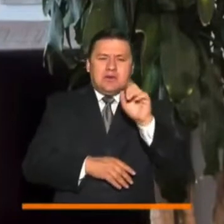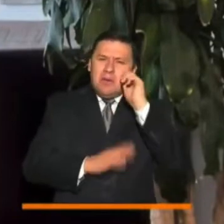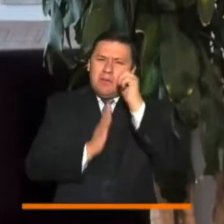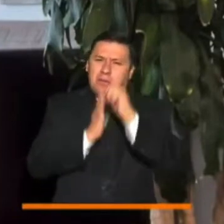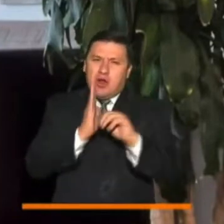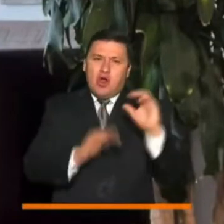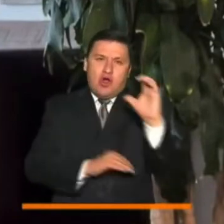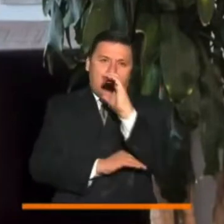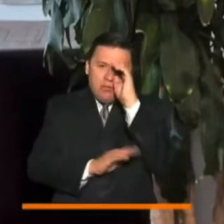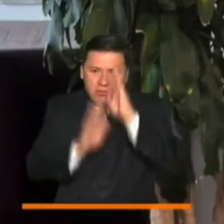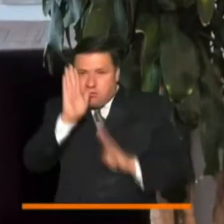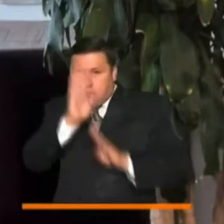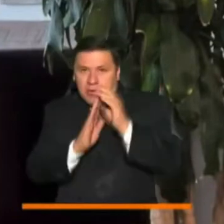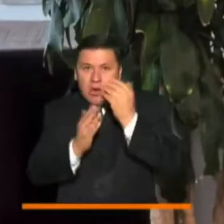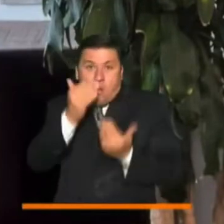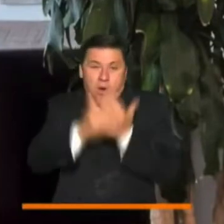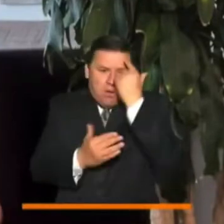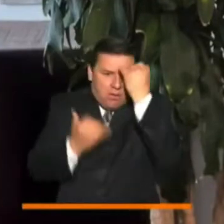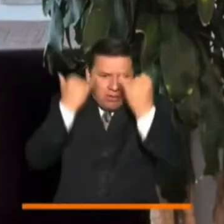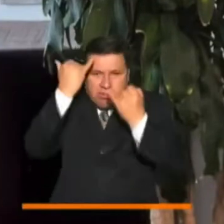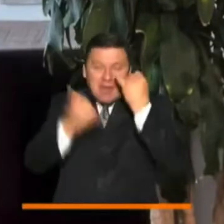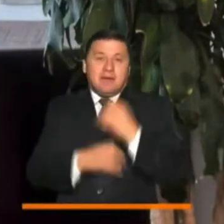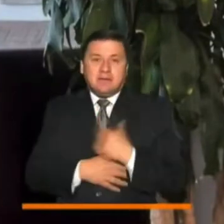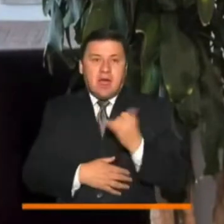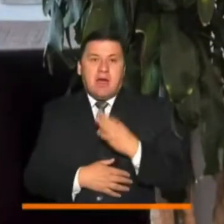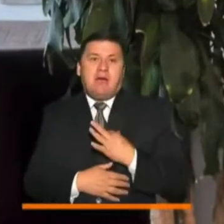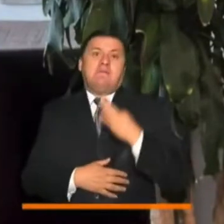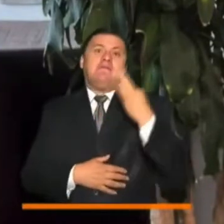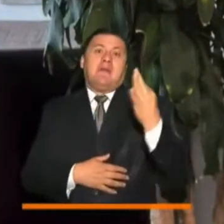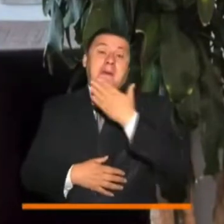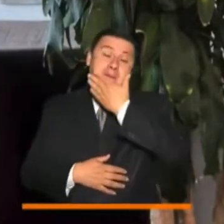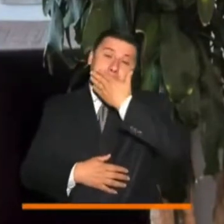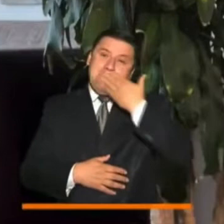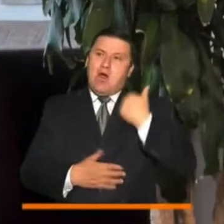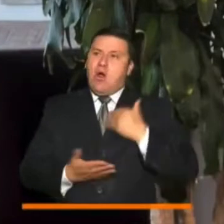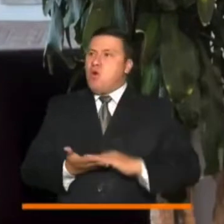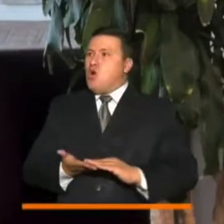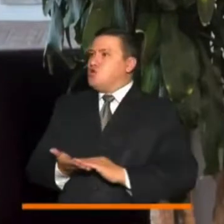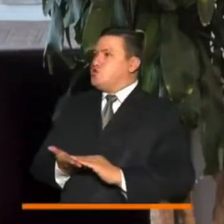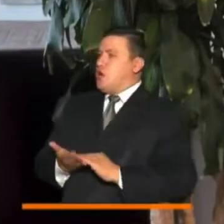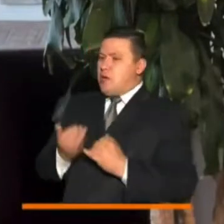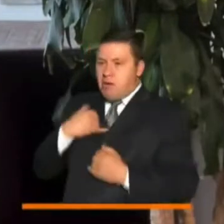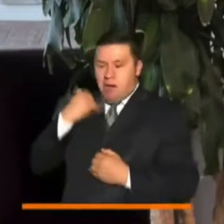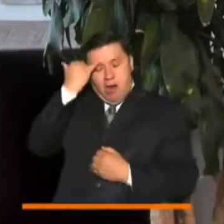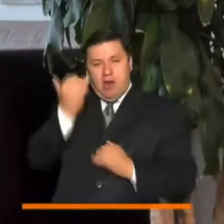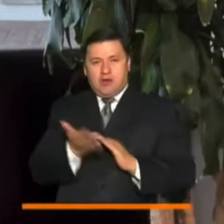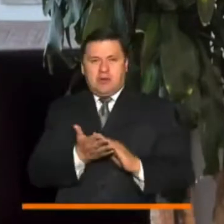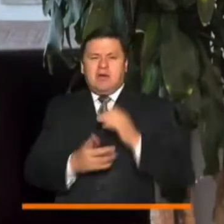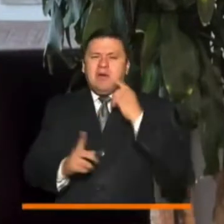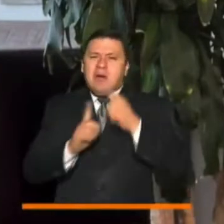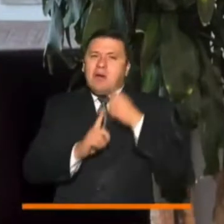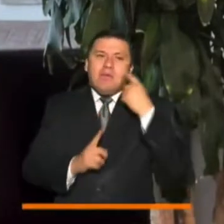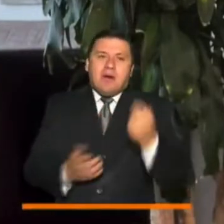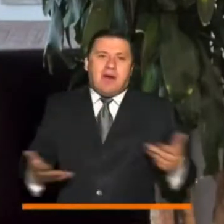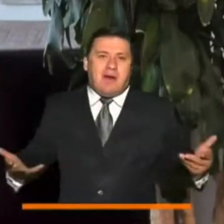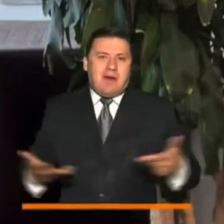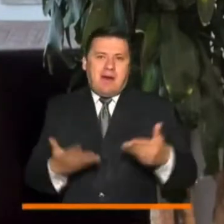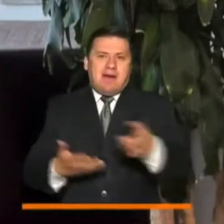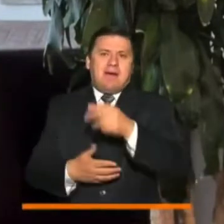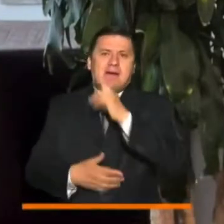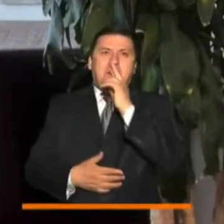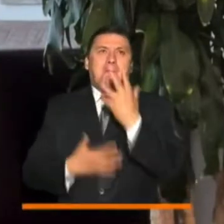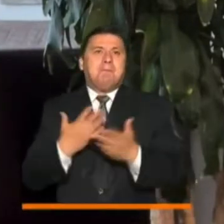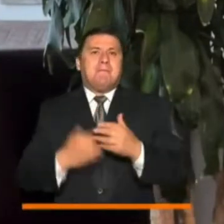programa Colombia Emprende e Innova, fuimos seleccionados como una de las mejores soluciones innovadoras que busca ayudar a los